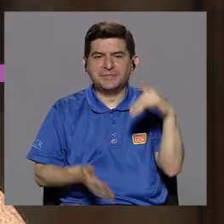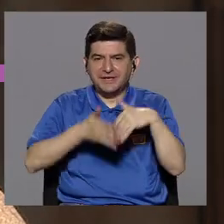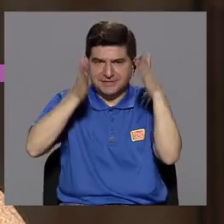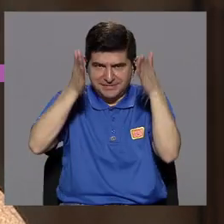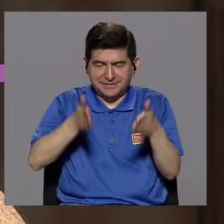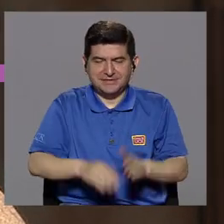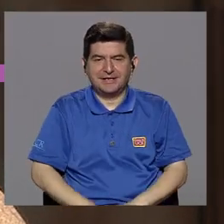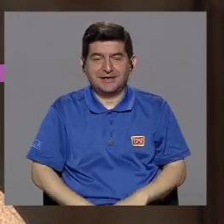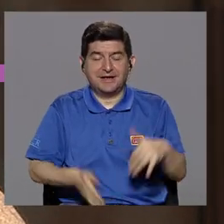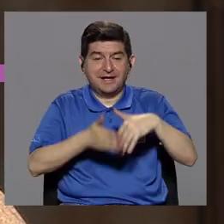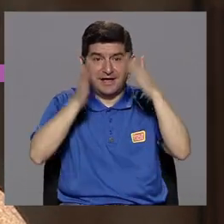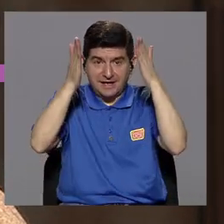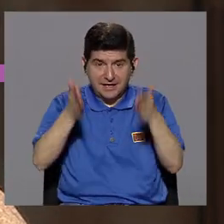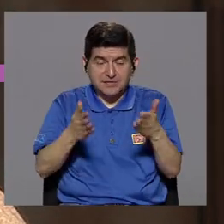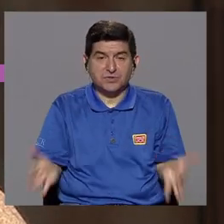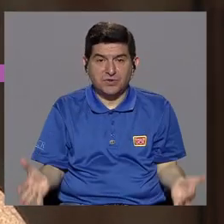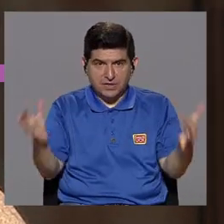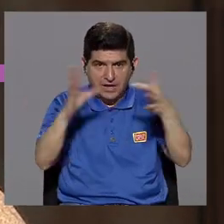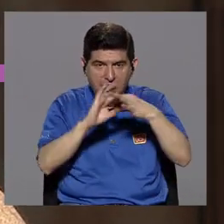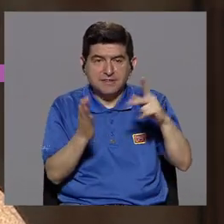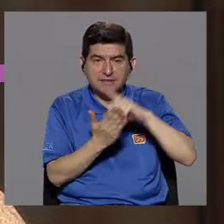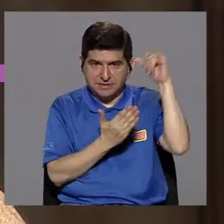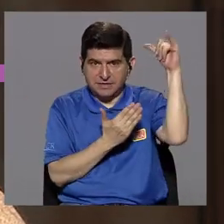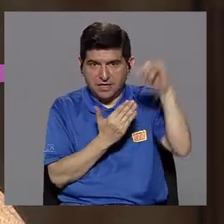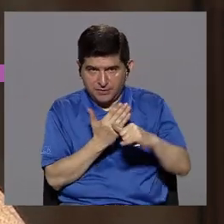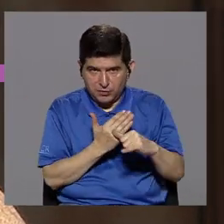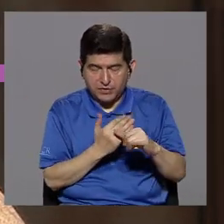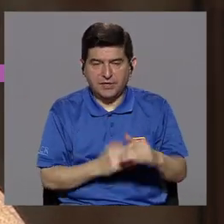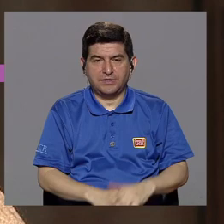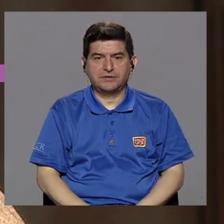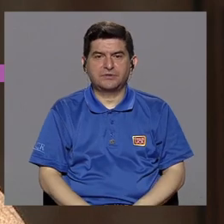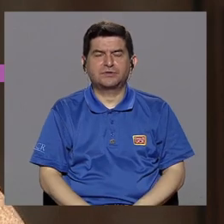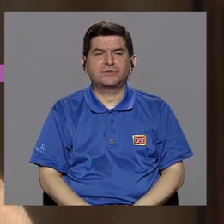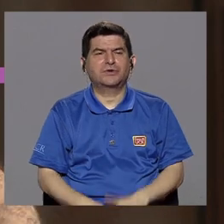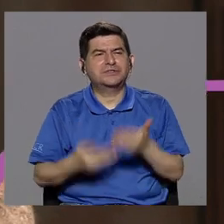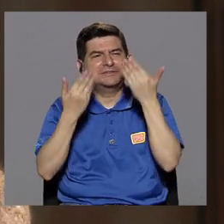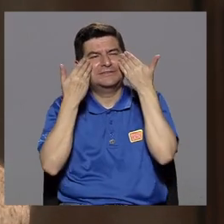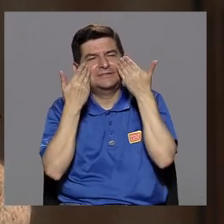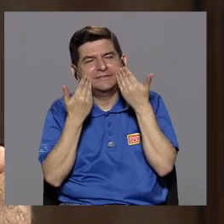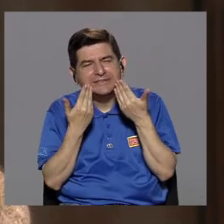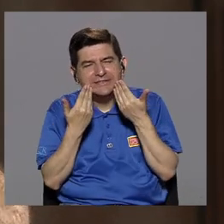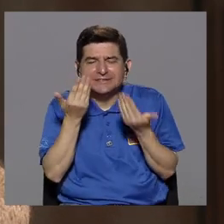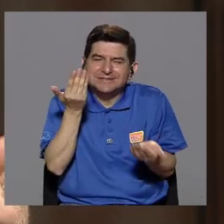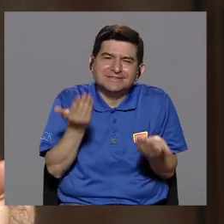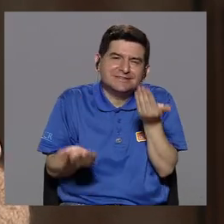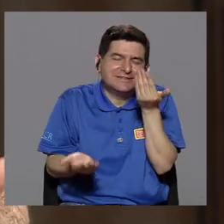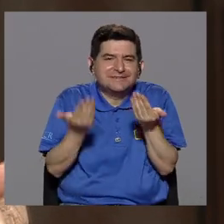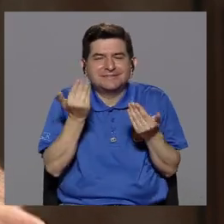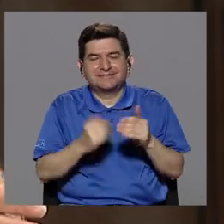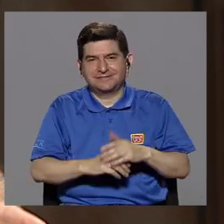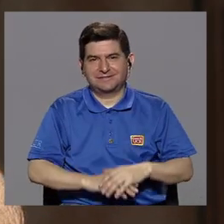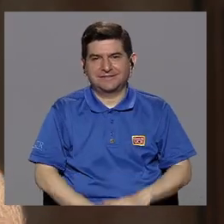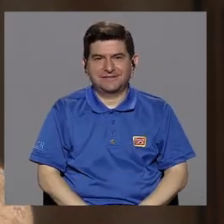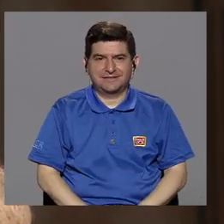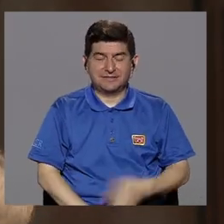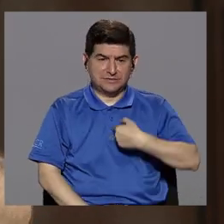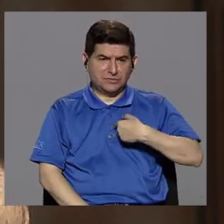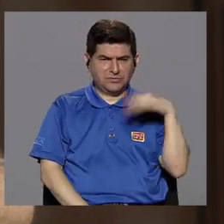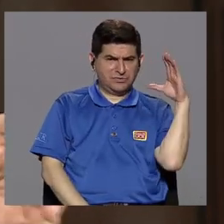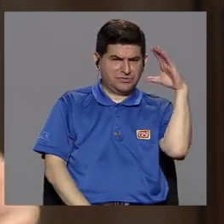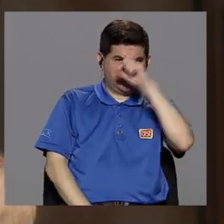estudiantes que se han vinculado al proyecto y que es muy triste cuando uno ve que ya